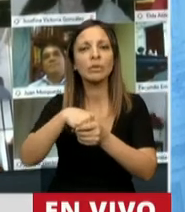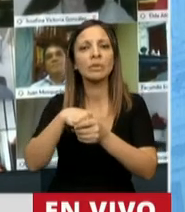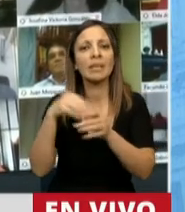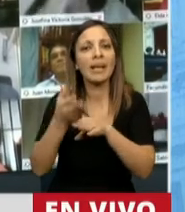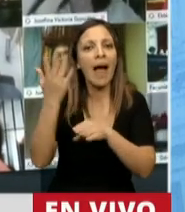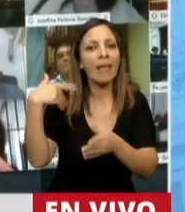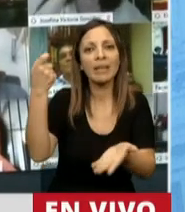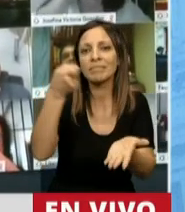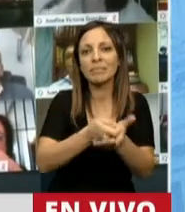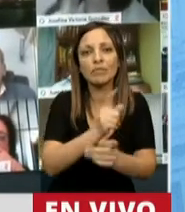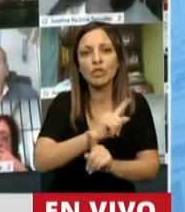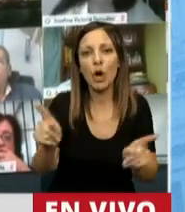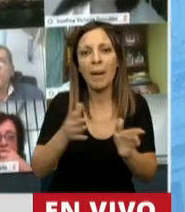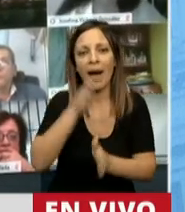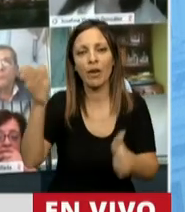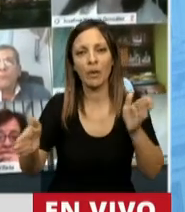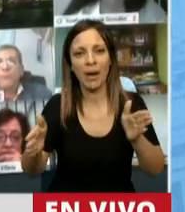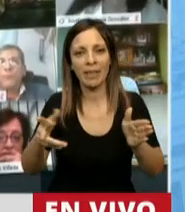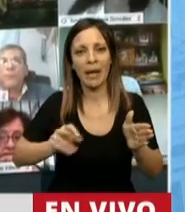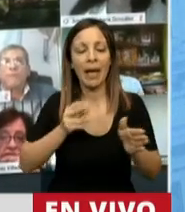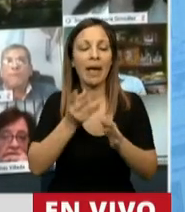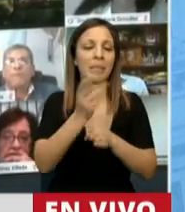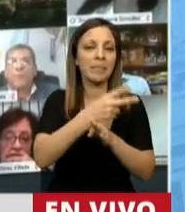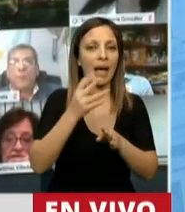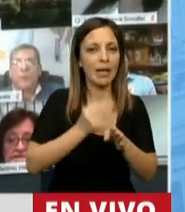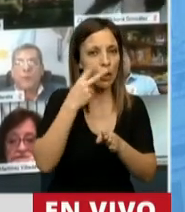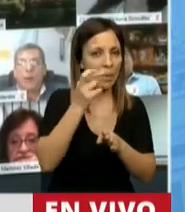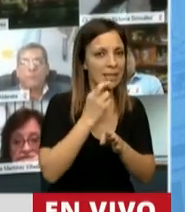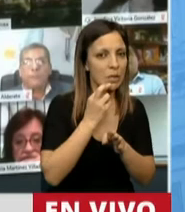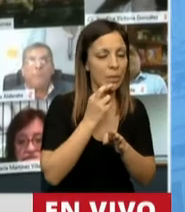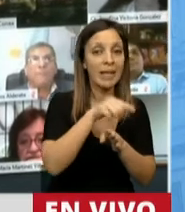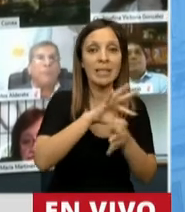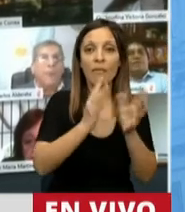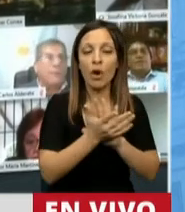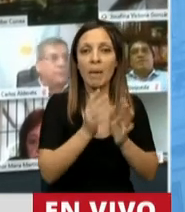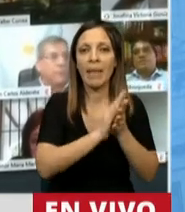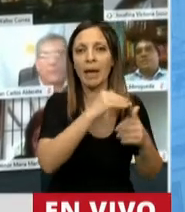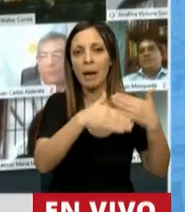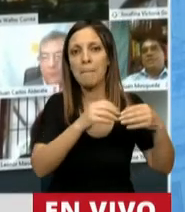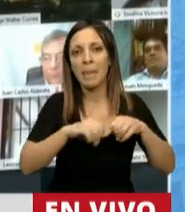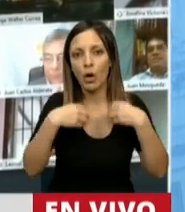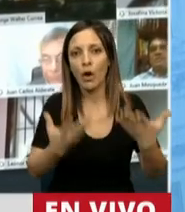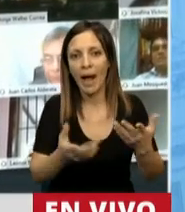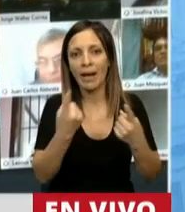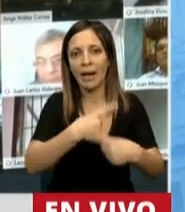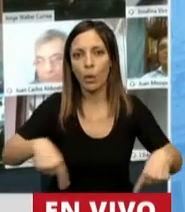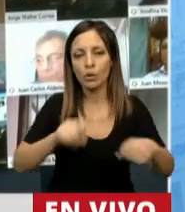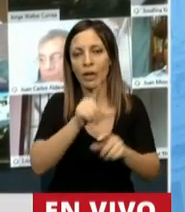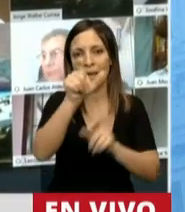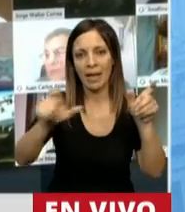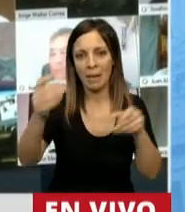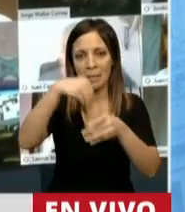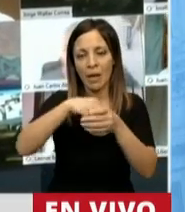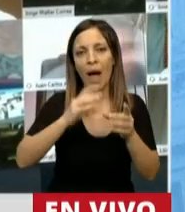fueron cubiertas en el ejercicio 2019. Este criterio de eficientizar recursos en gastos en personal tenía un